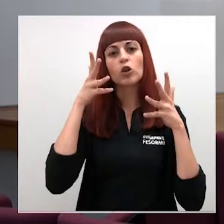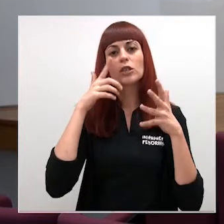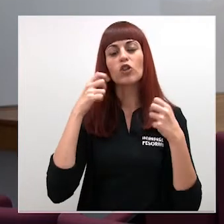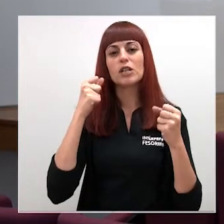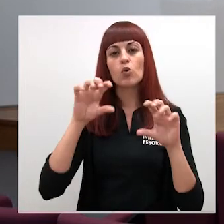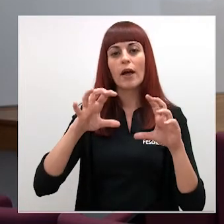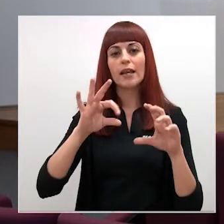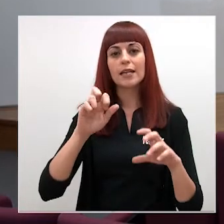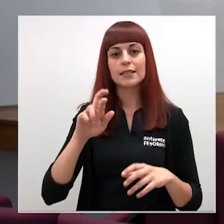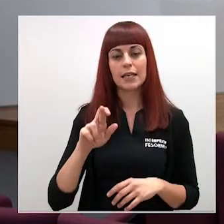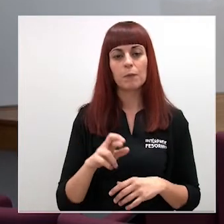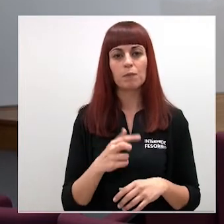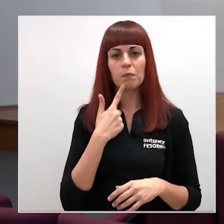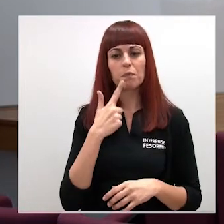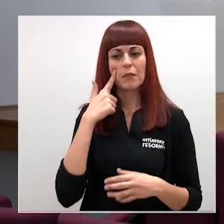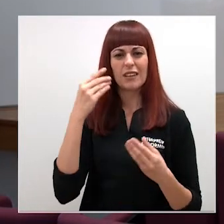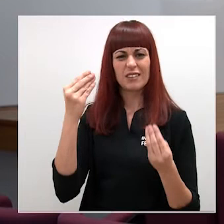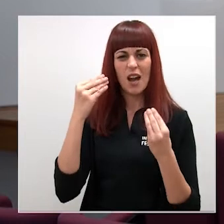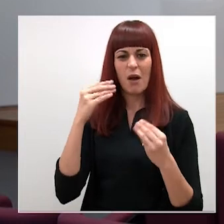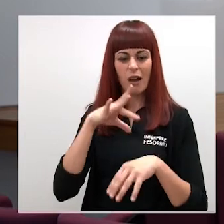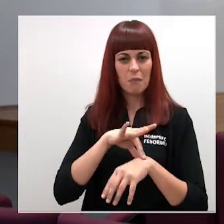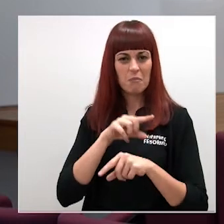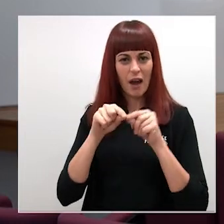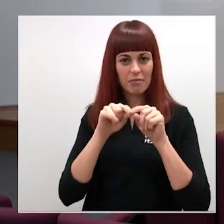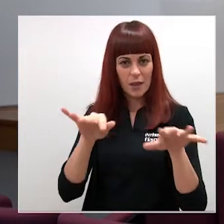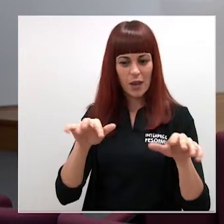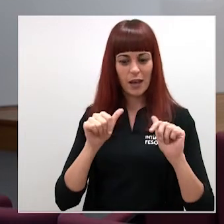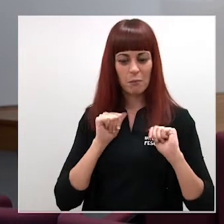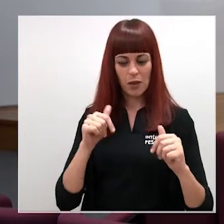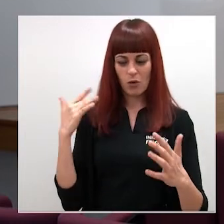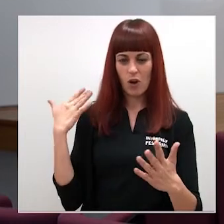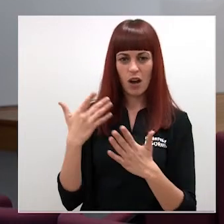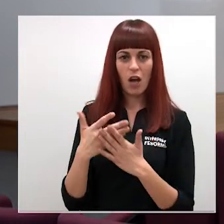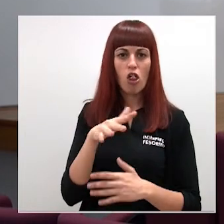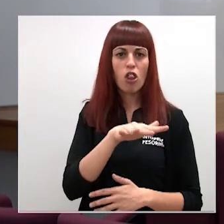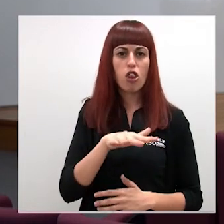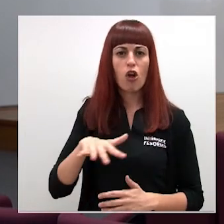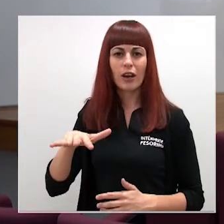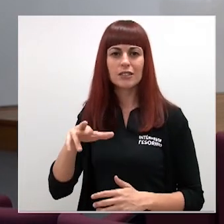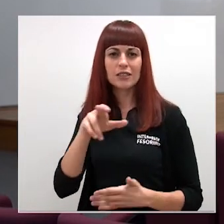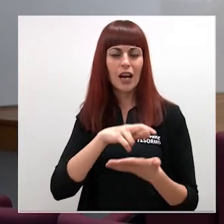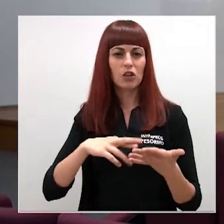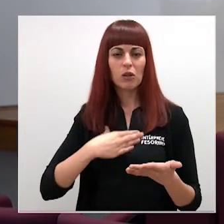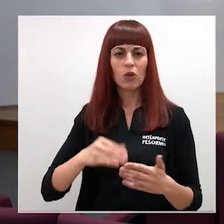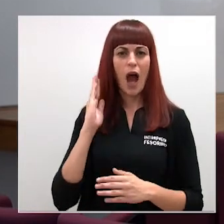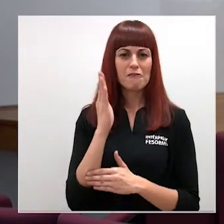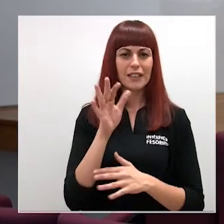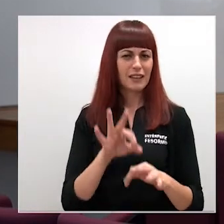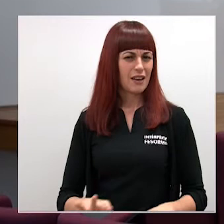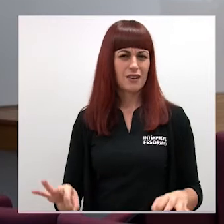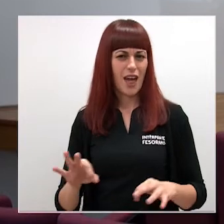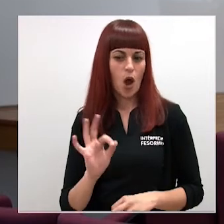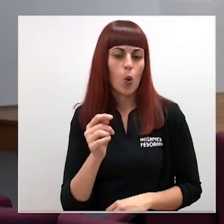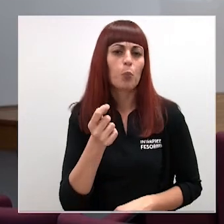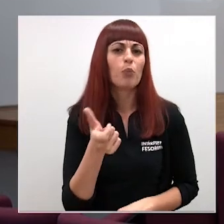llama la atención que desde el principio de la pandemia hay zonas de la región de Murcia que no se han visto muy afectadas o nada afectadas por el COVID-19